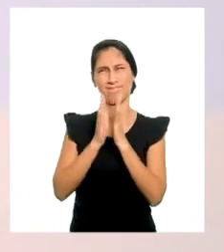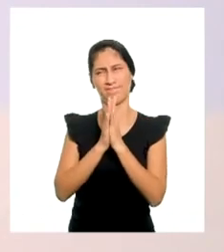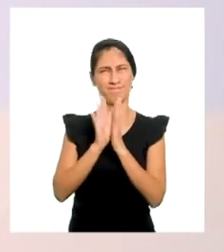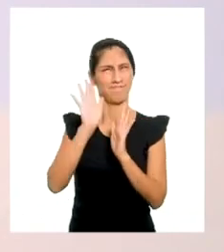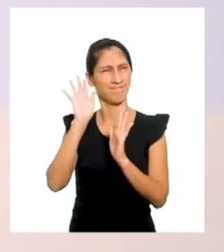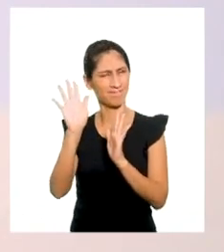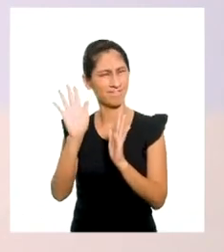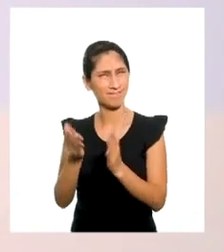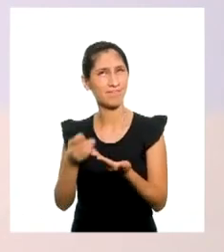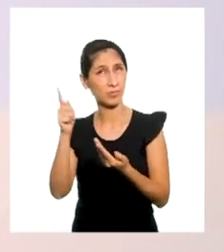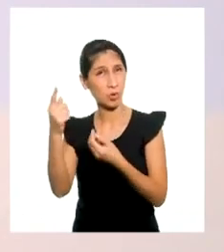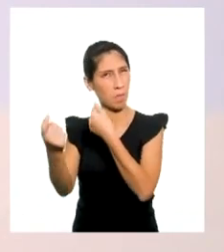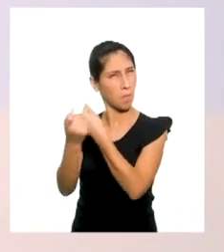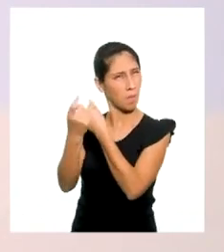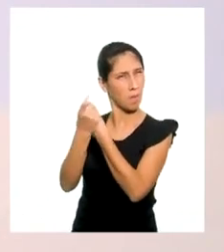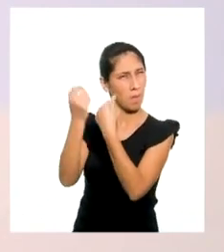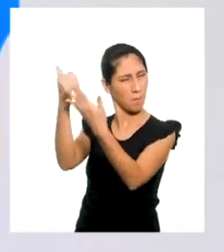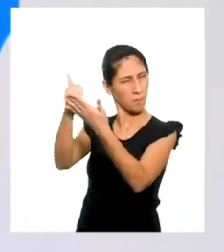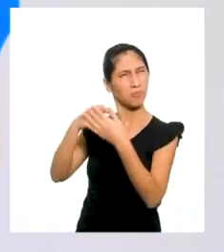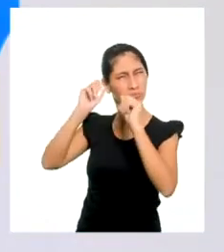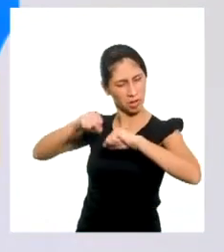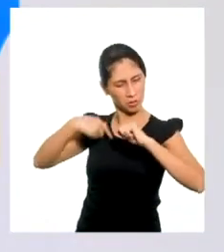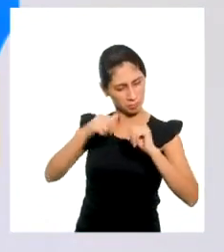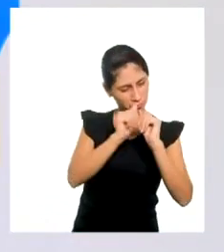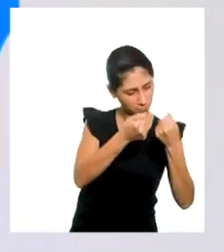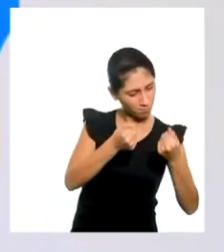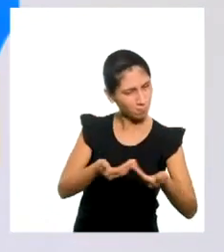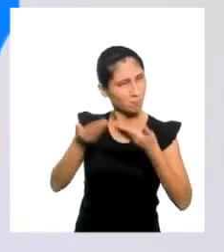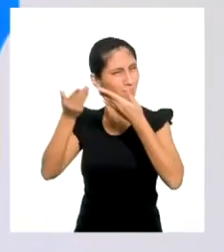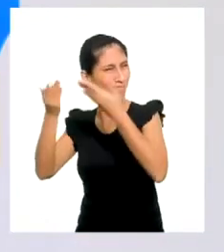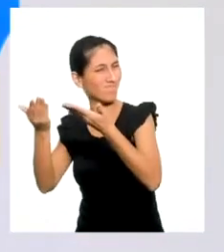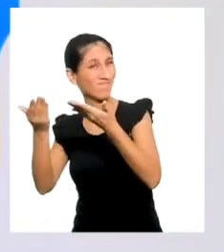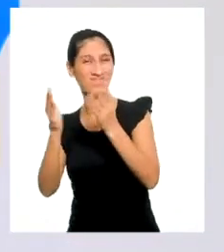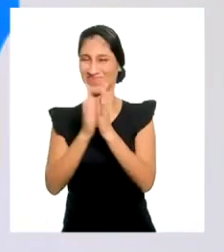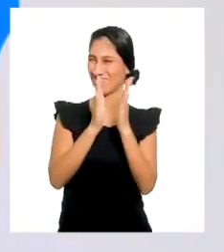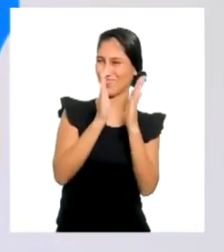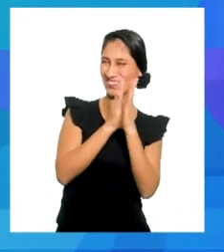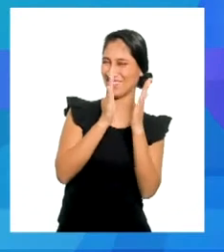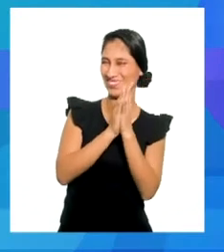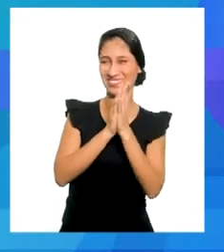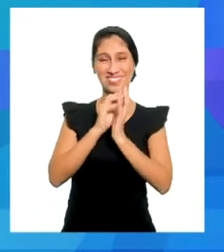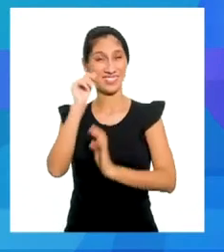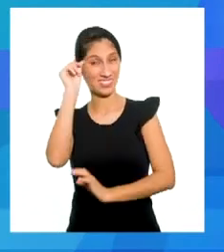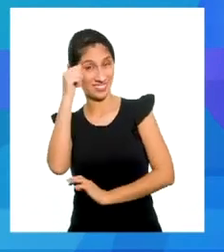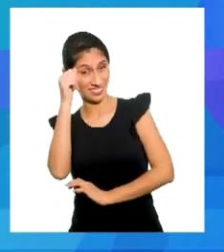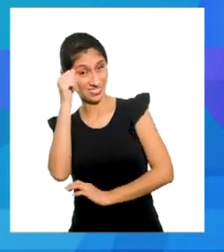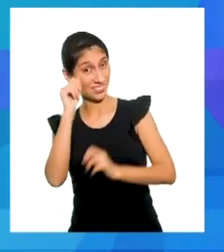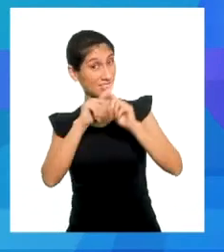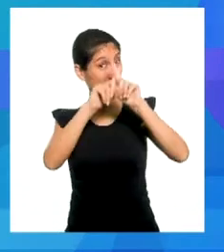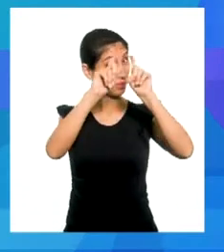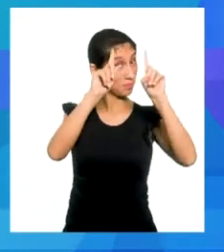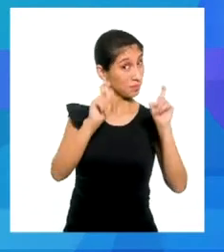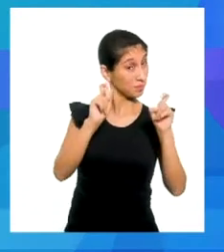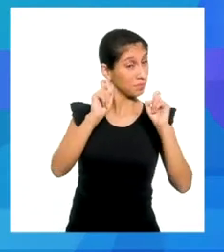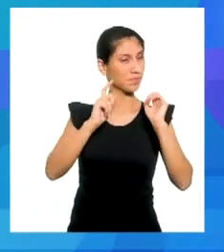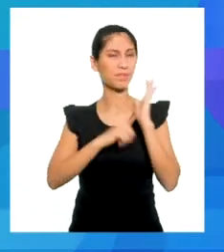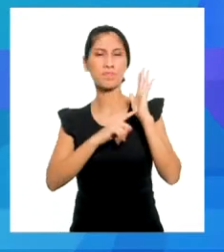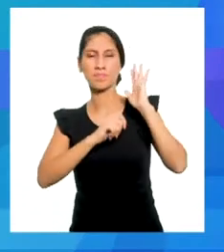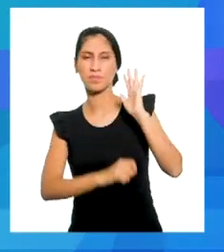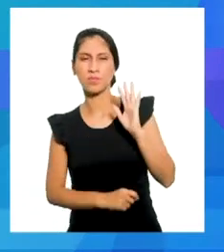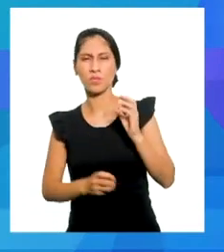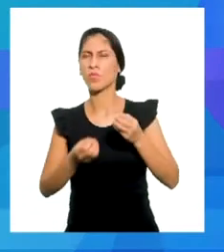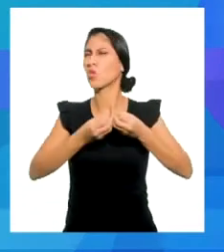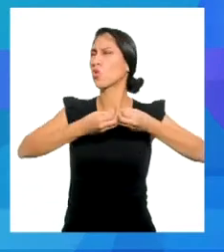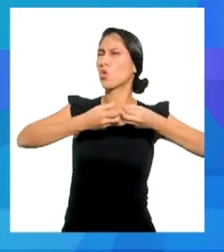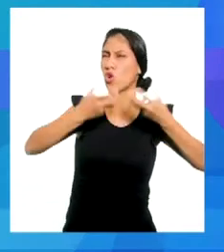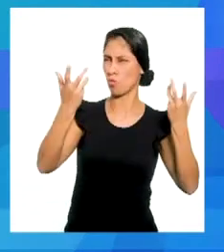todo lo que me has ayudado el día de hoy. ¡Ja, ja, ja! ¿Recuerdan nuestra gran incógnita? ¿Cómo podemos generar la